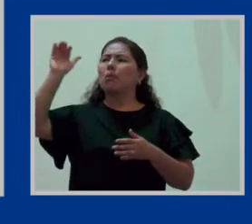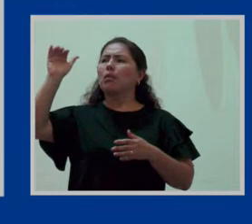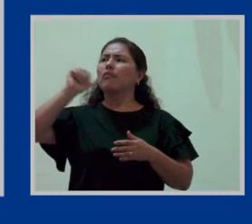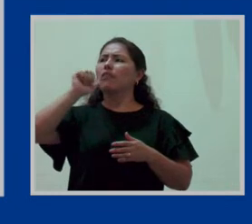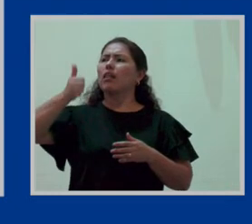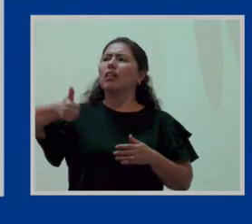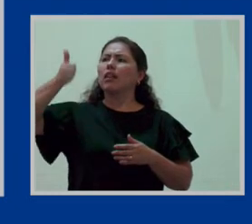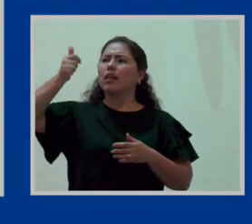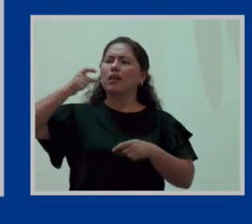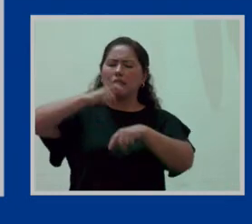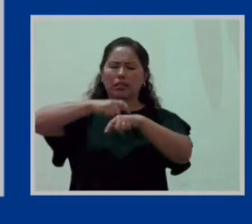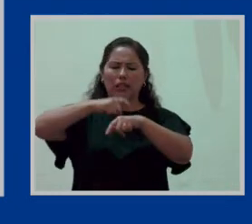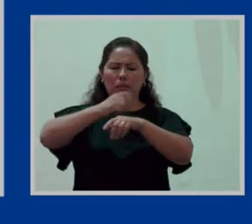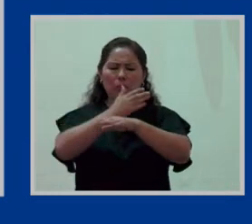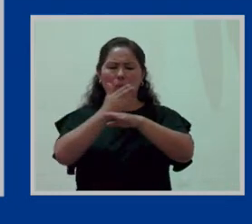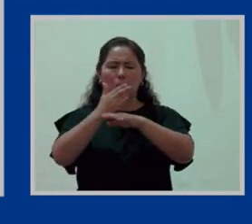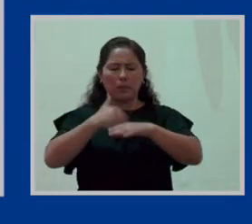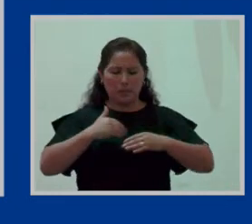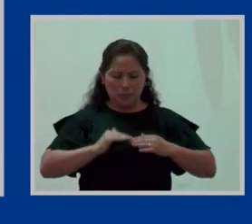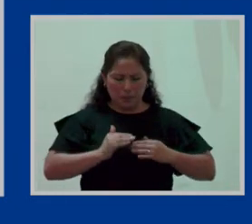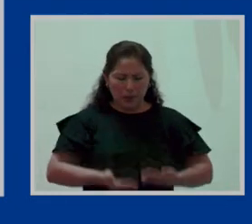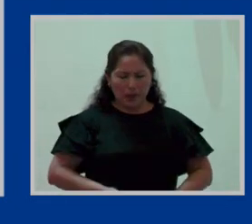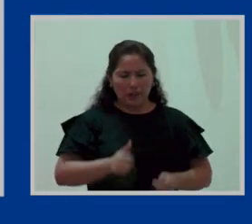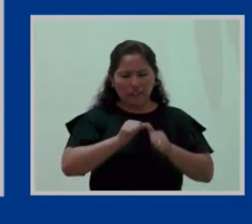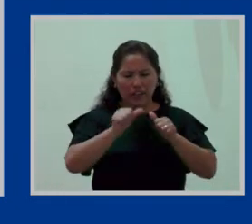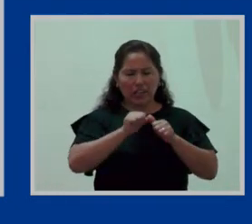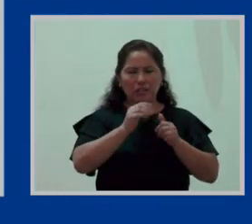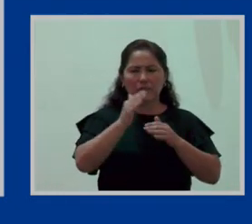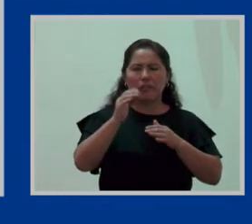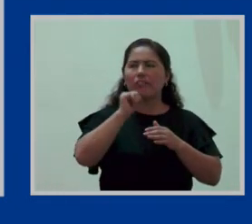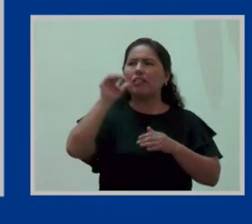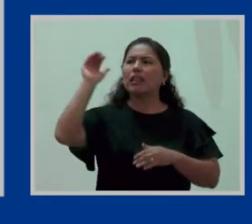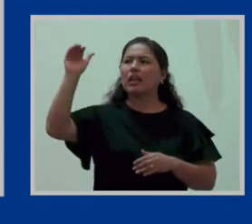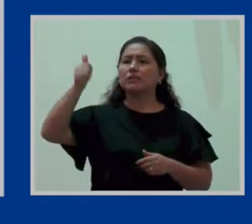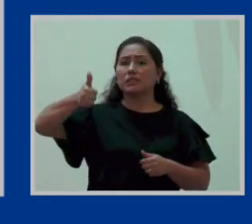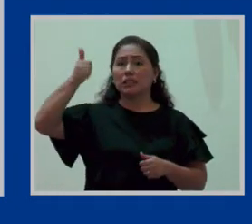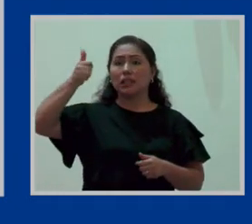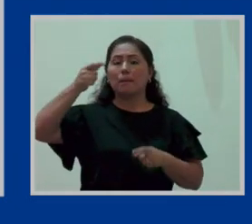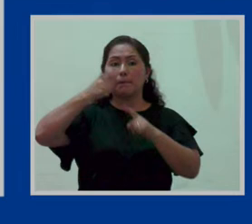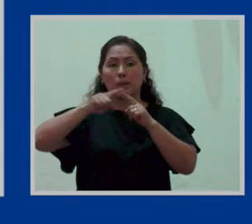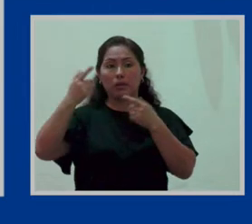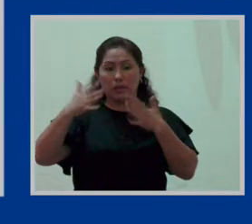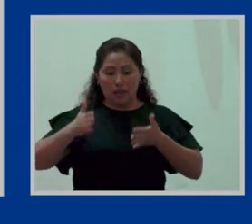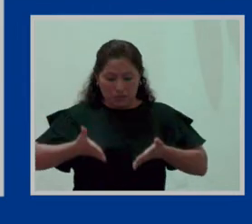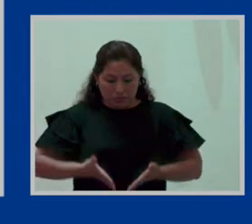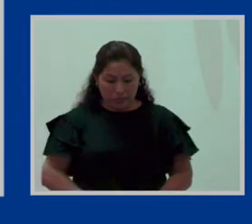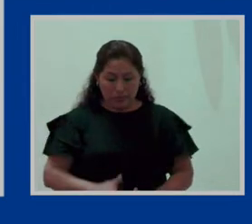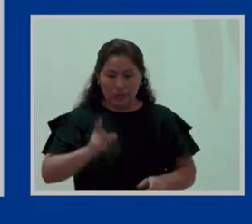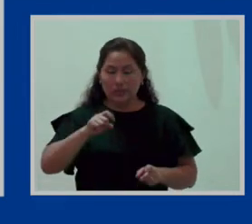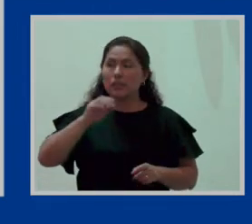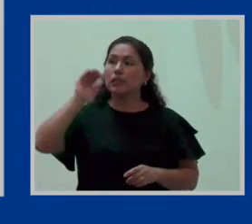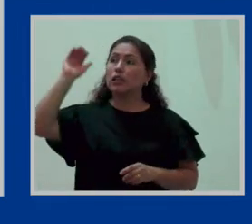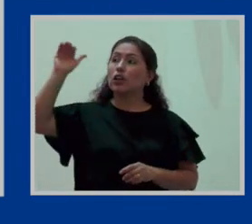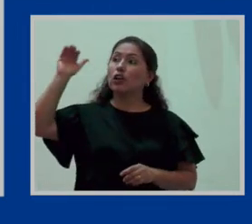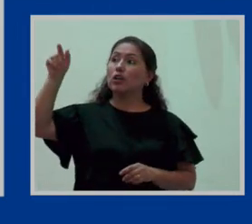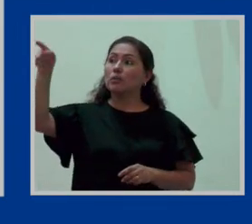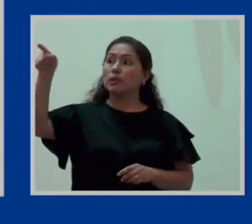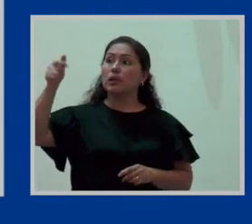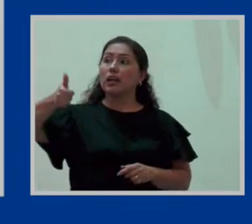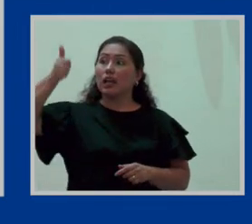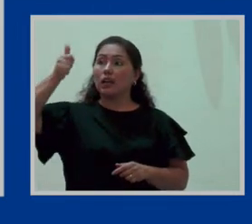probable de parto era tal y que se iba a ir de licencia tal día. Pero en el momento que llegue el parto y comunique el parto, va a tomar uso de